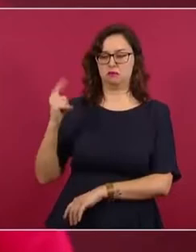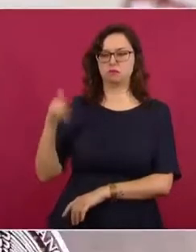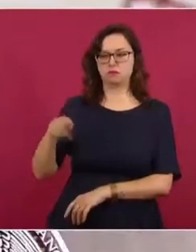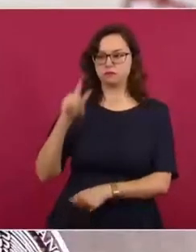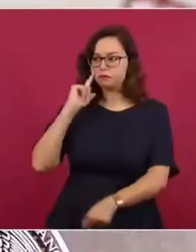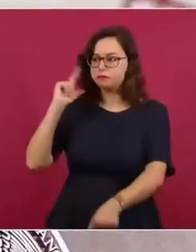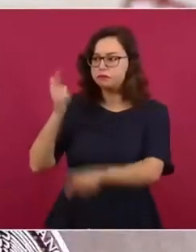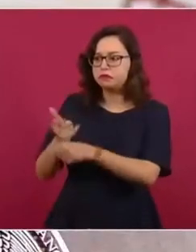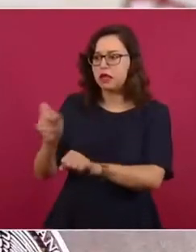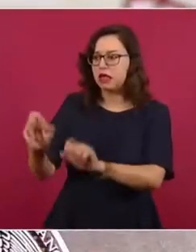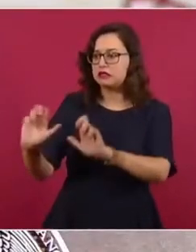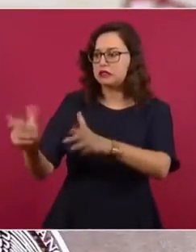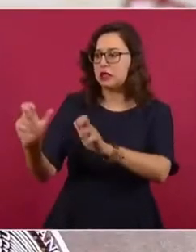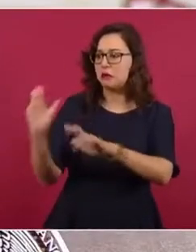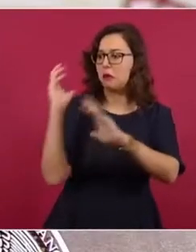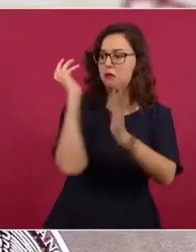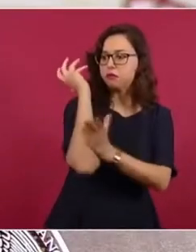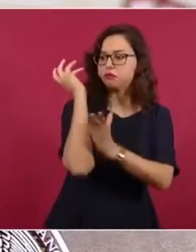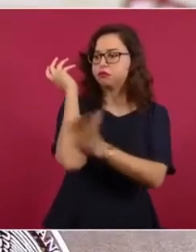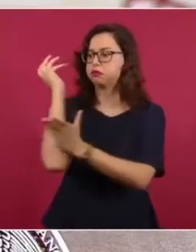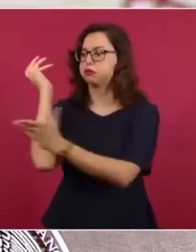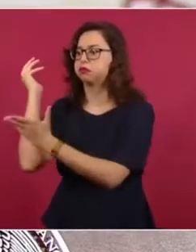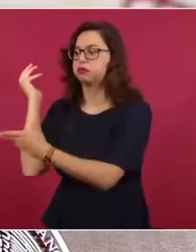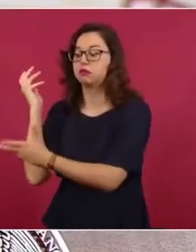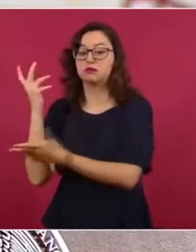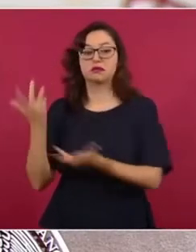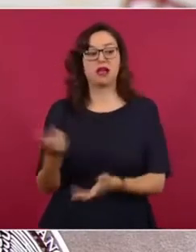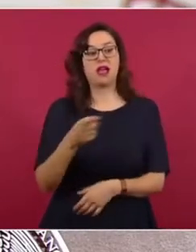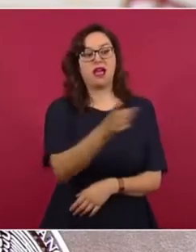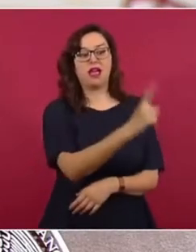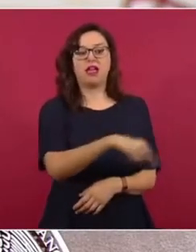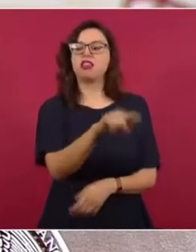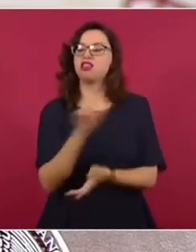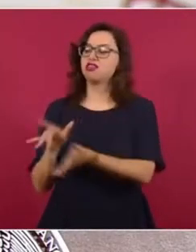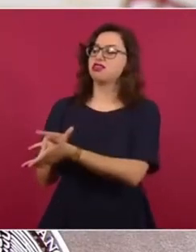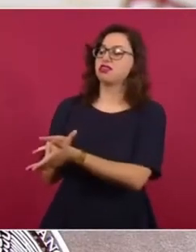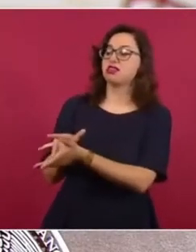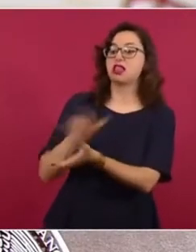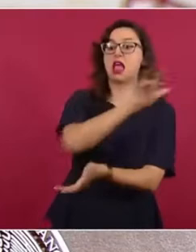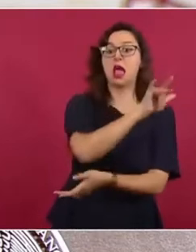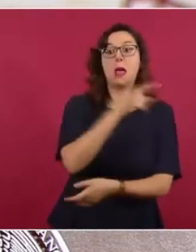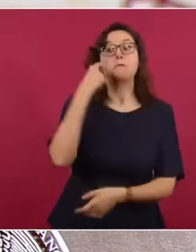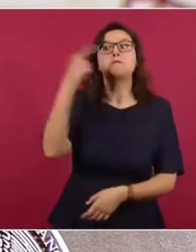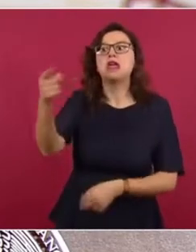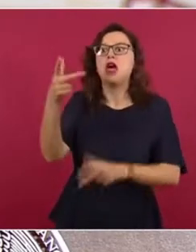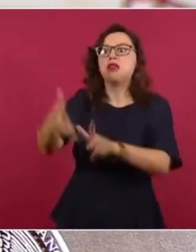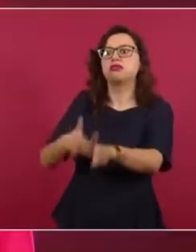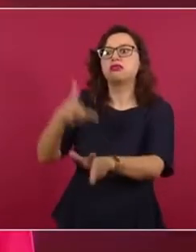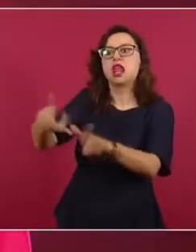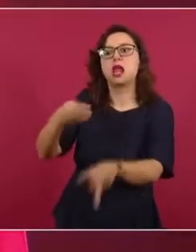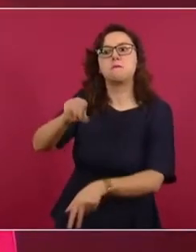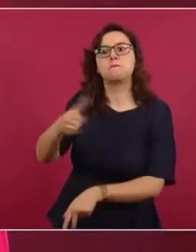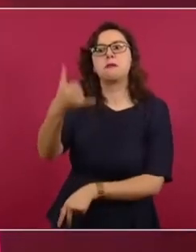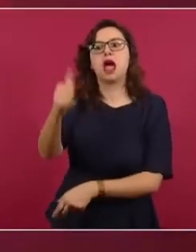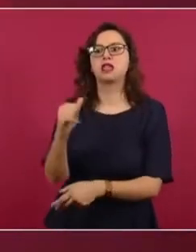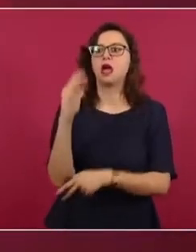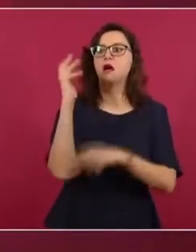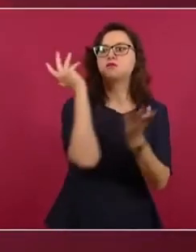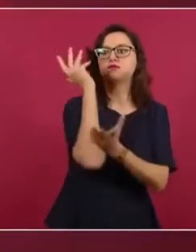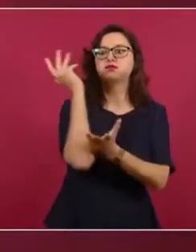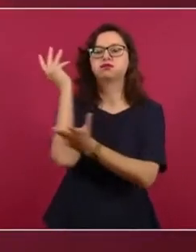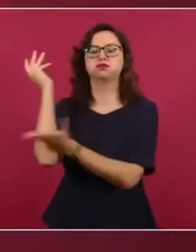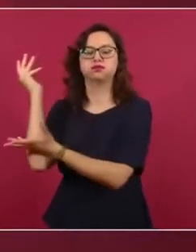para asegurar que se trataba de un video actual y que era consecuencia del Tren Maya. No